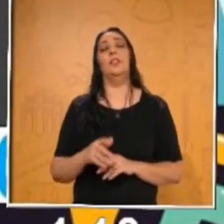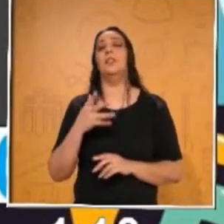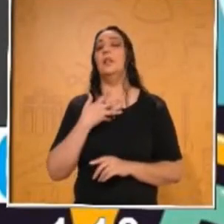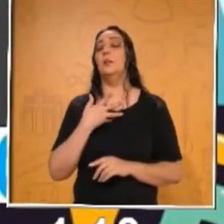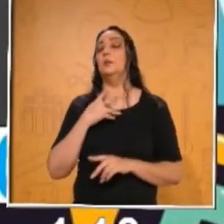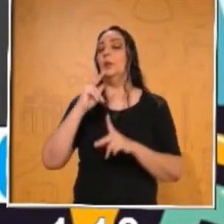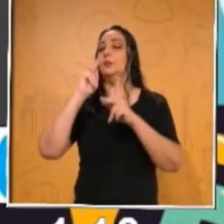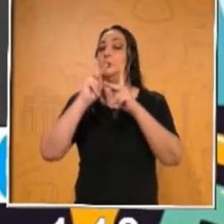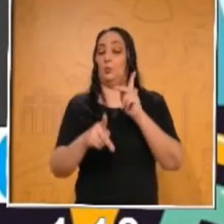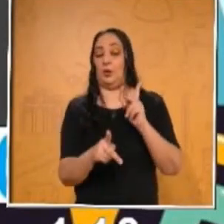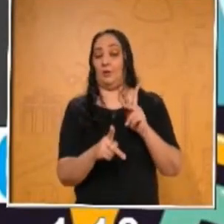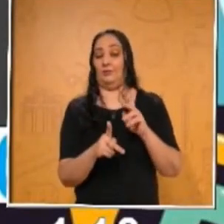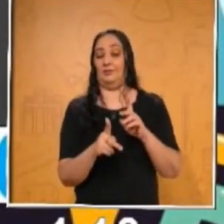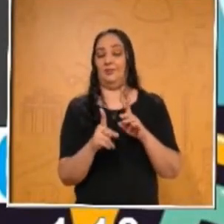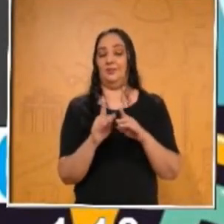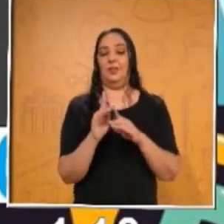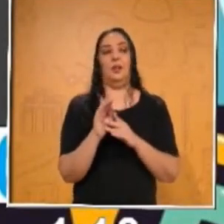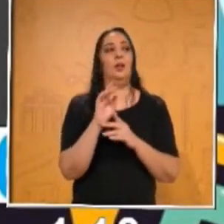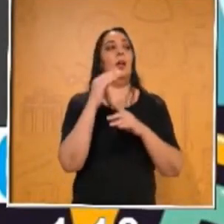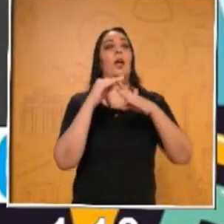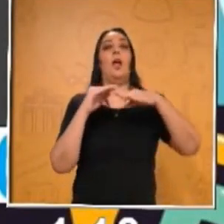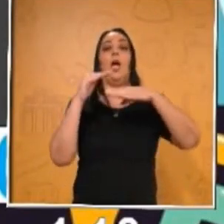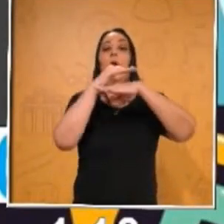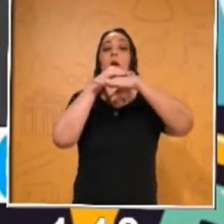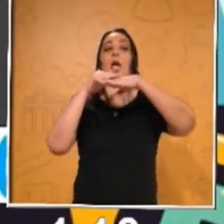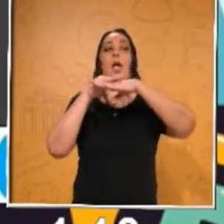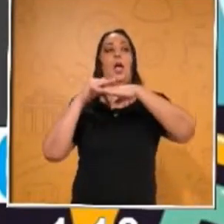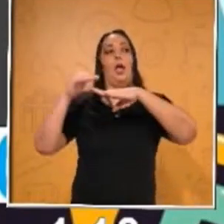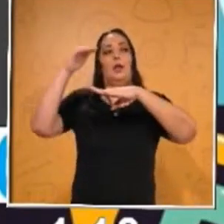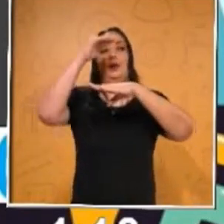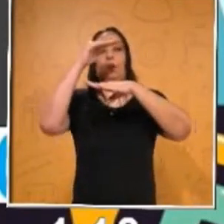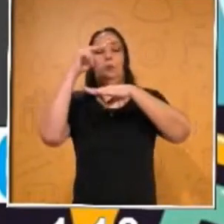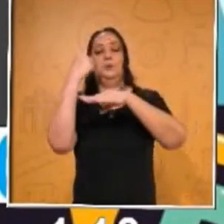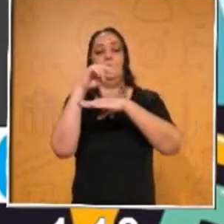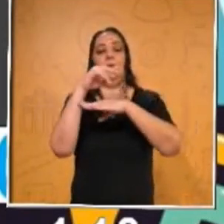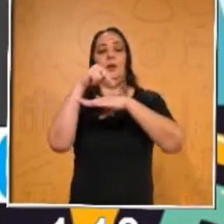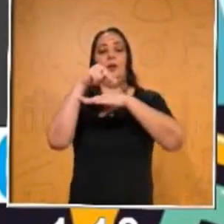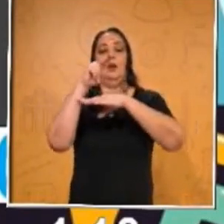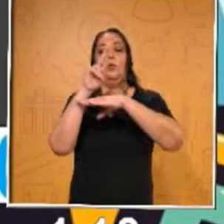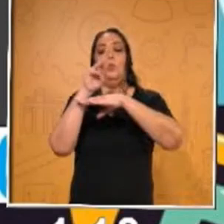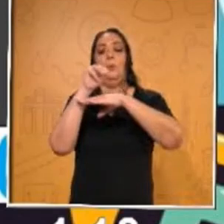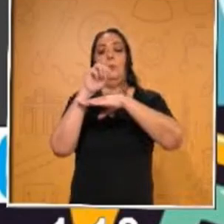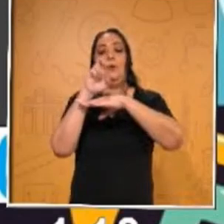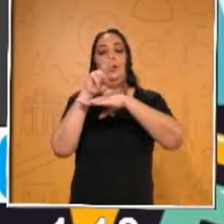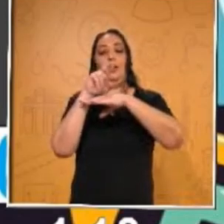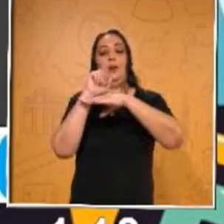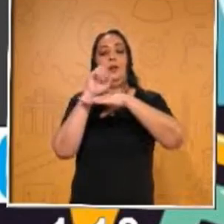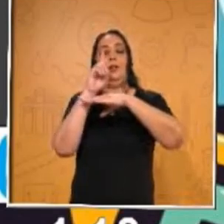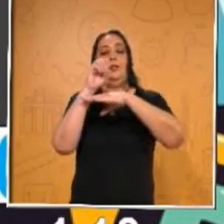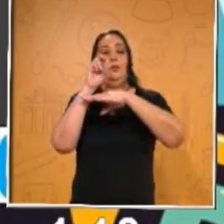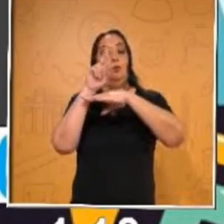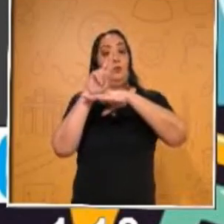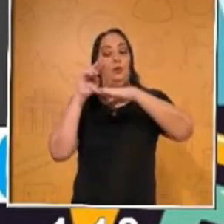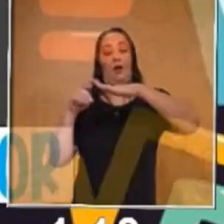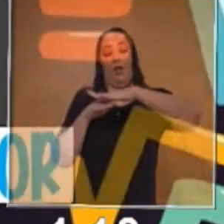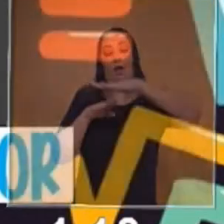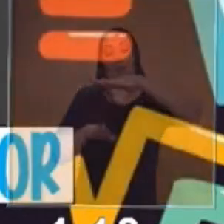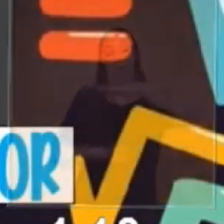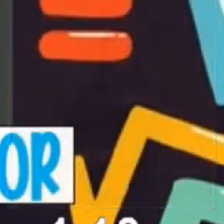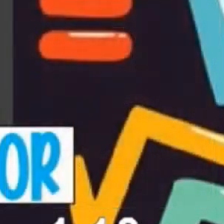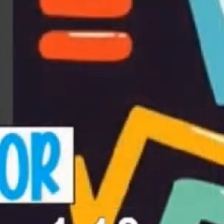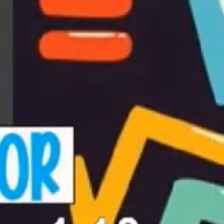Las partes de una fracción, la parte de arriba se le llama numerador y la parte de abajo se le llama